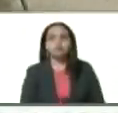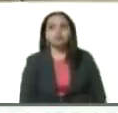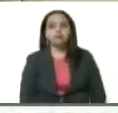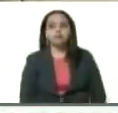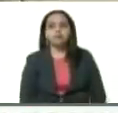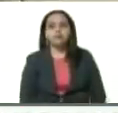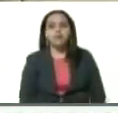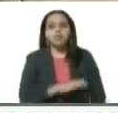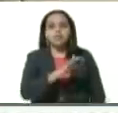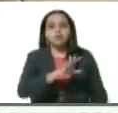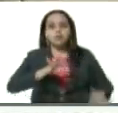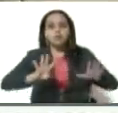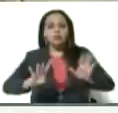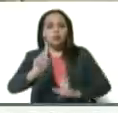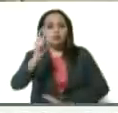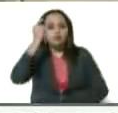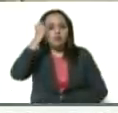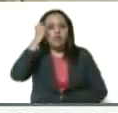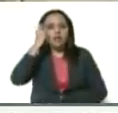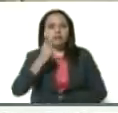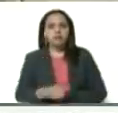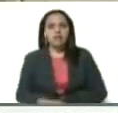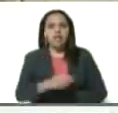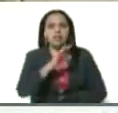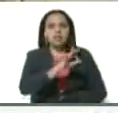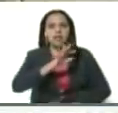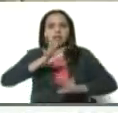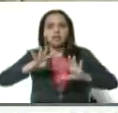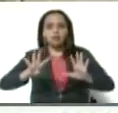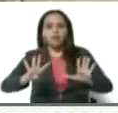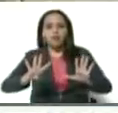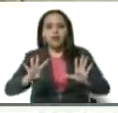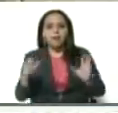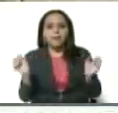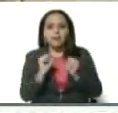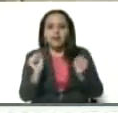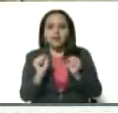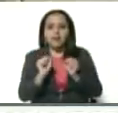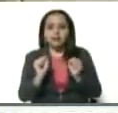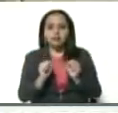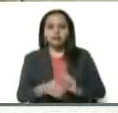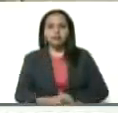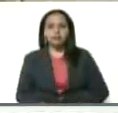39 casos en el estado Mérida. Mérida, Mérida, Mérida. Suena Mérida.